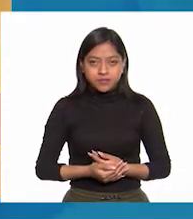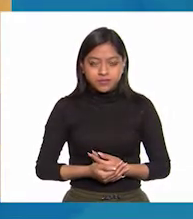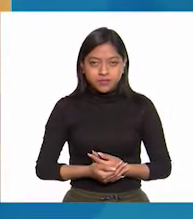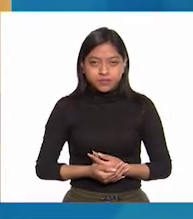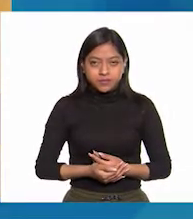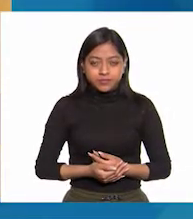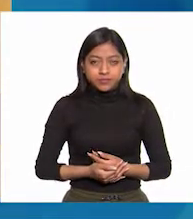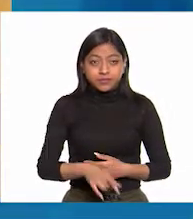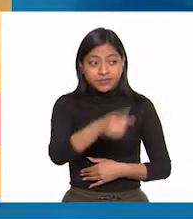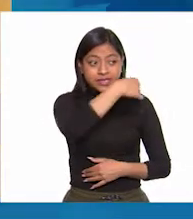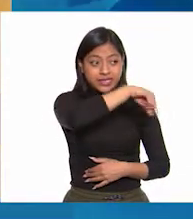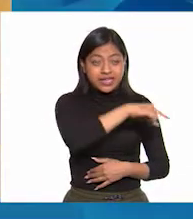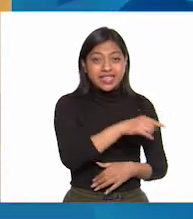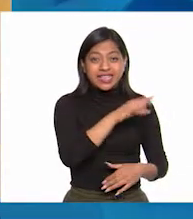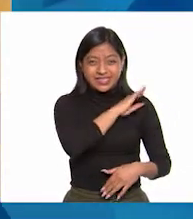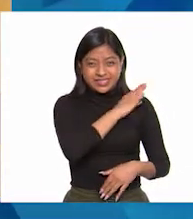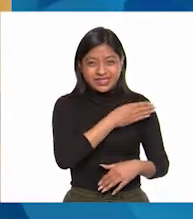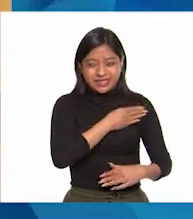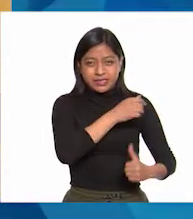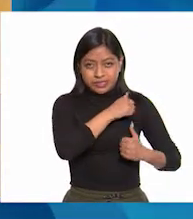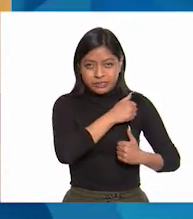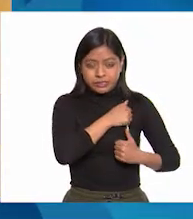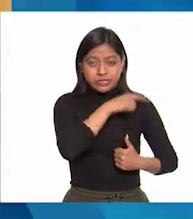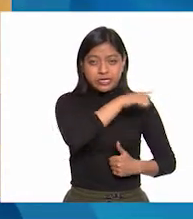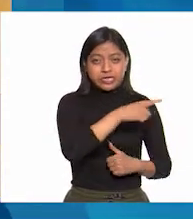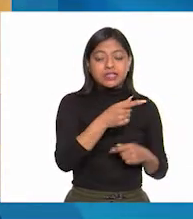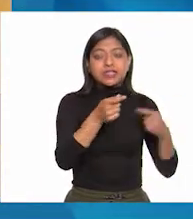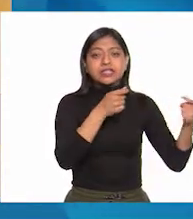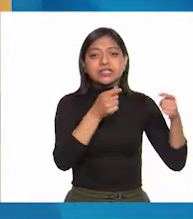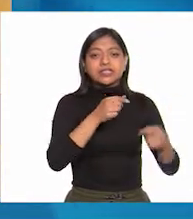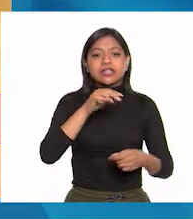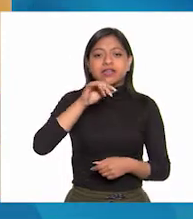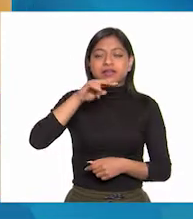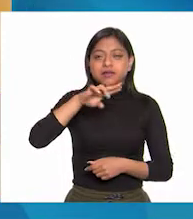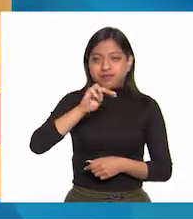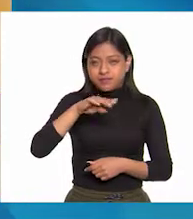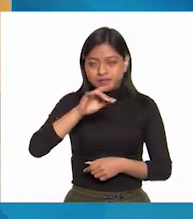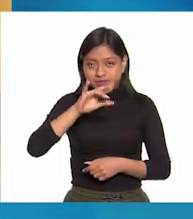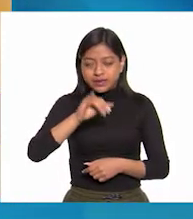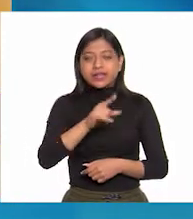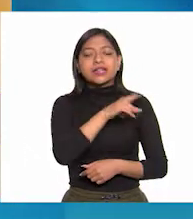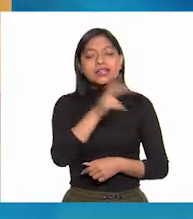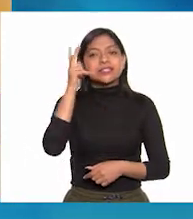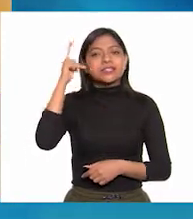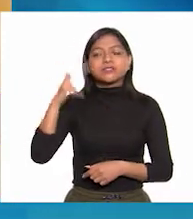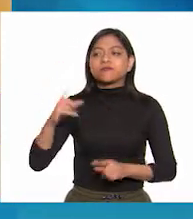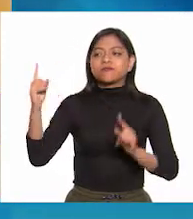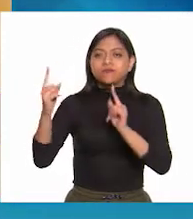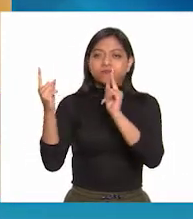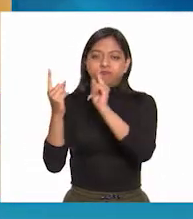Las tropas realistas al mando del general Félix María Calleja siguieron a Hidalgo.